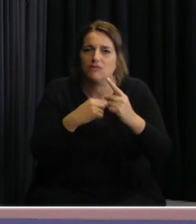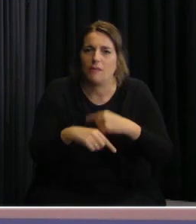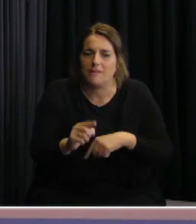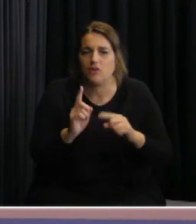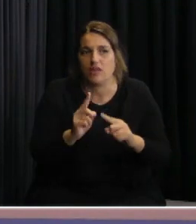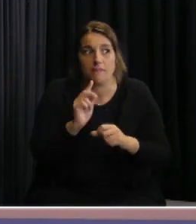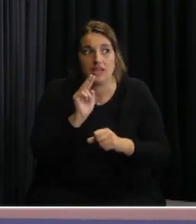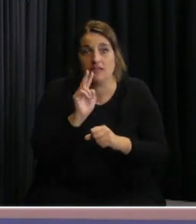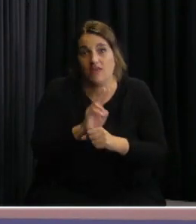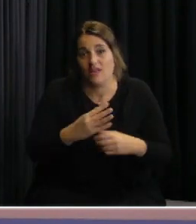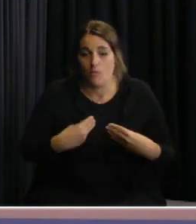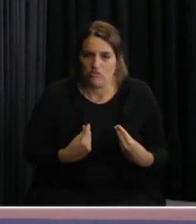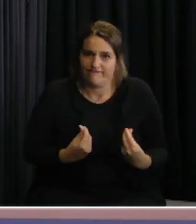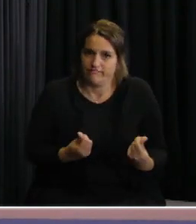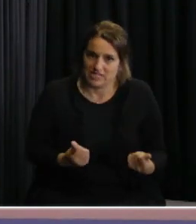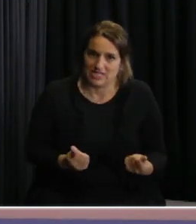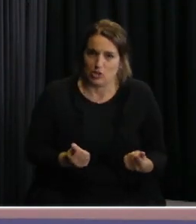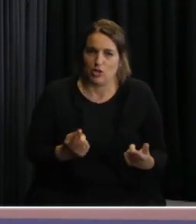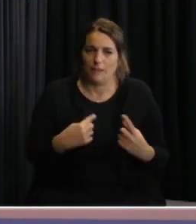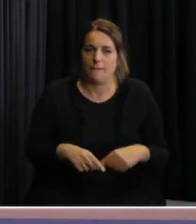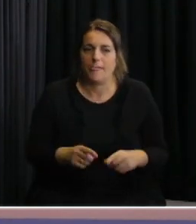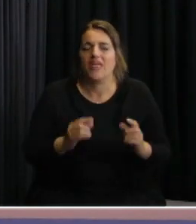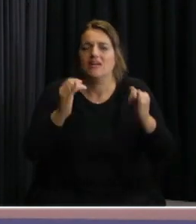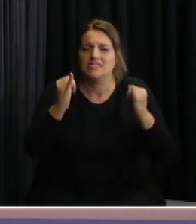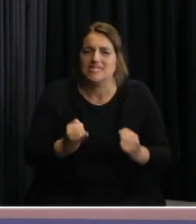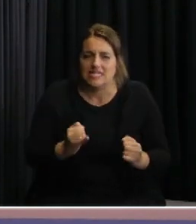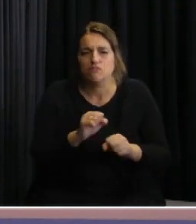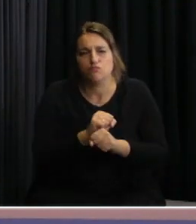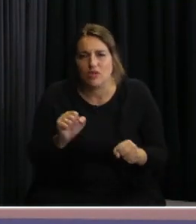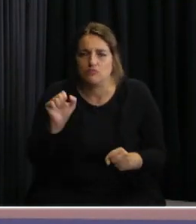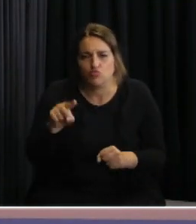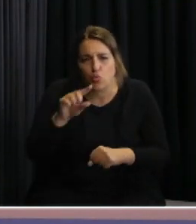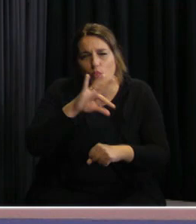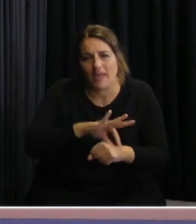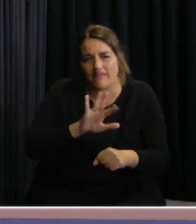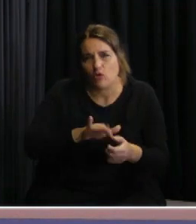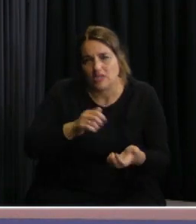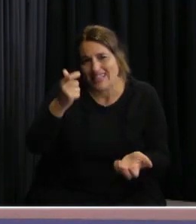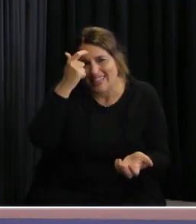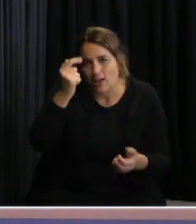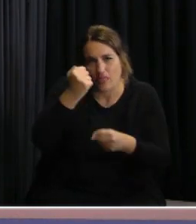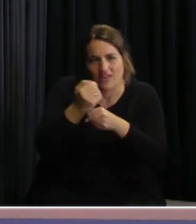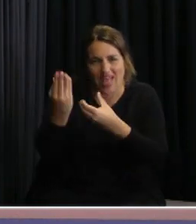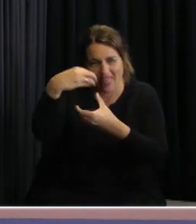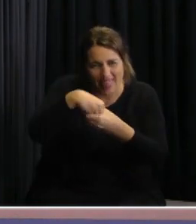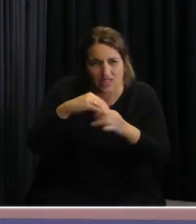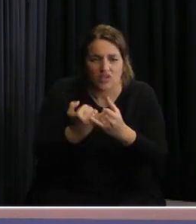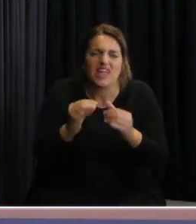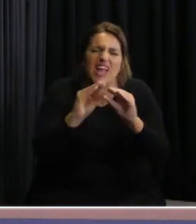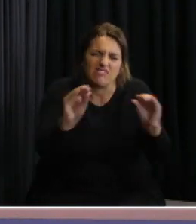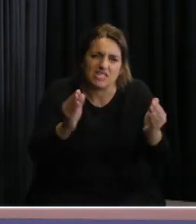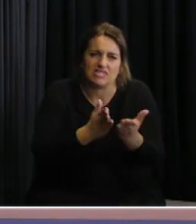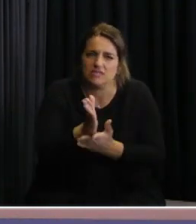contralor de los síntomas. Por eso, más allá de que tengan directores técnicos y que haya un protocolo que tengan que avisar y todo lo demás,